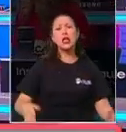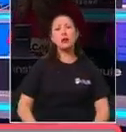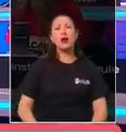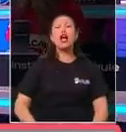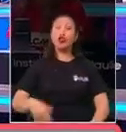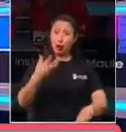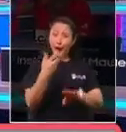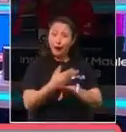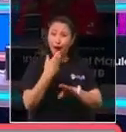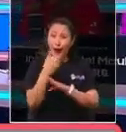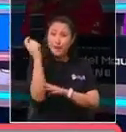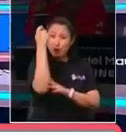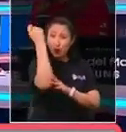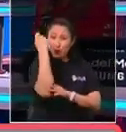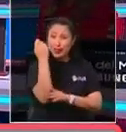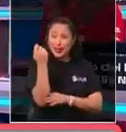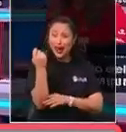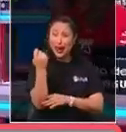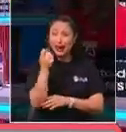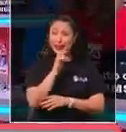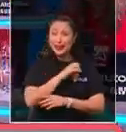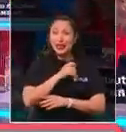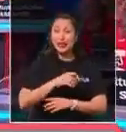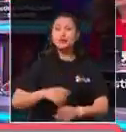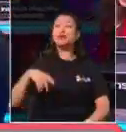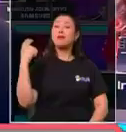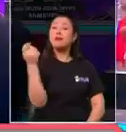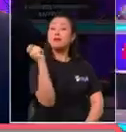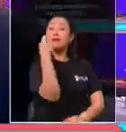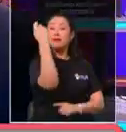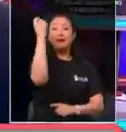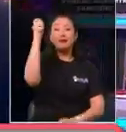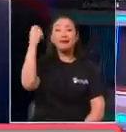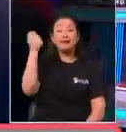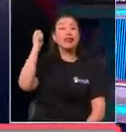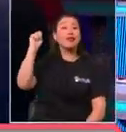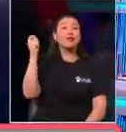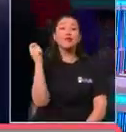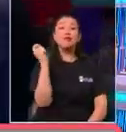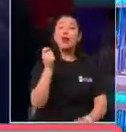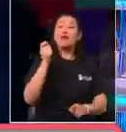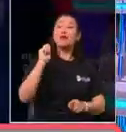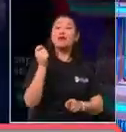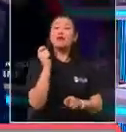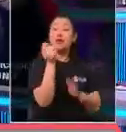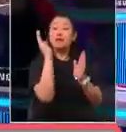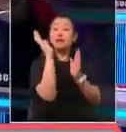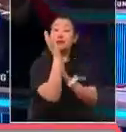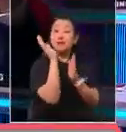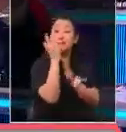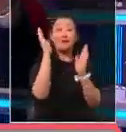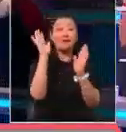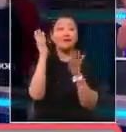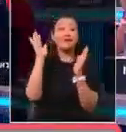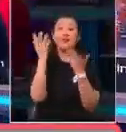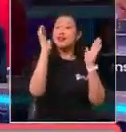A ver si la banda tiene lista verde que vamos a preparar la cueca solamente para ti. Ahí viene la cueca, dice, ¡eh!